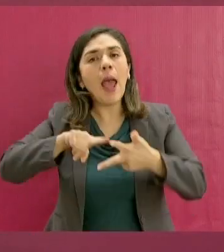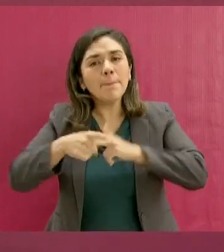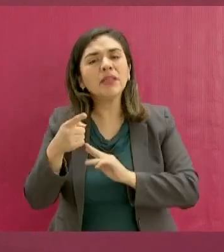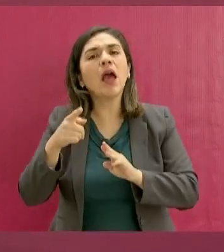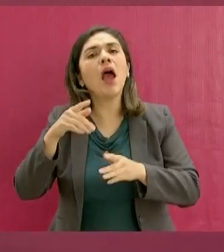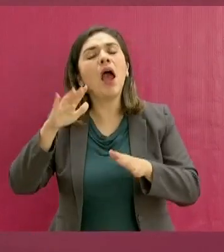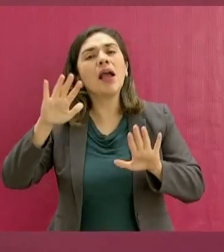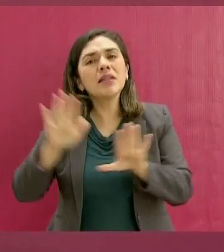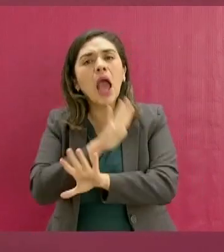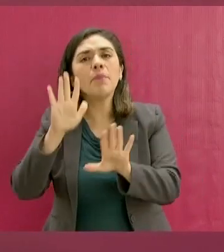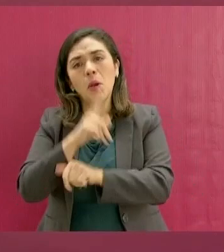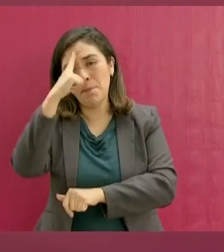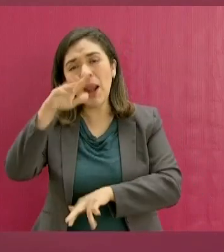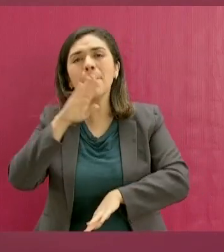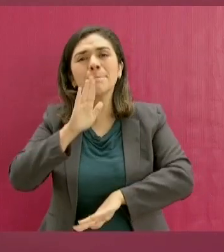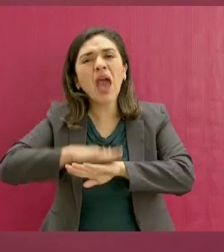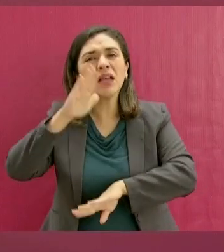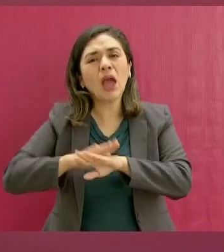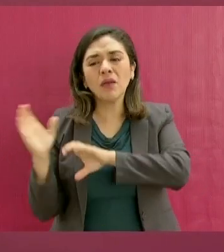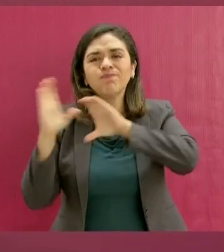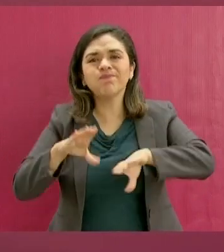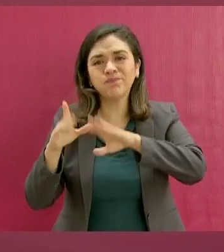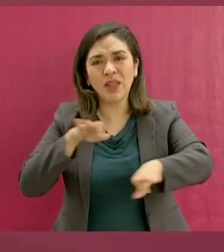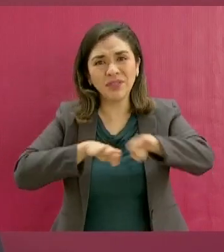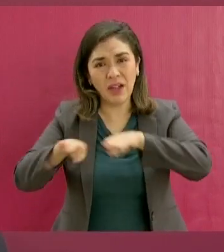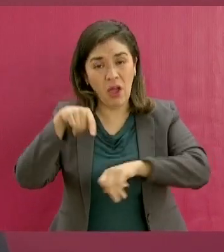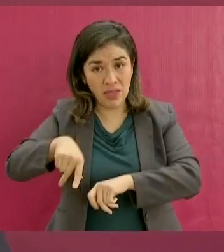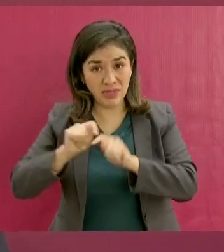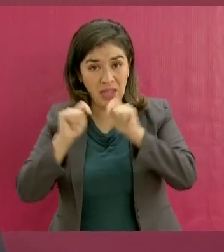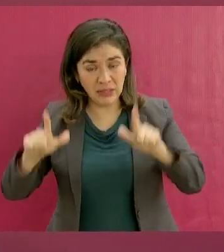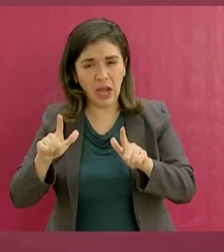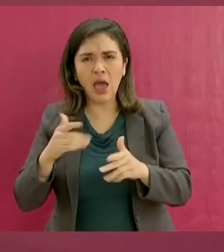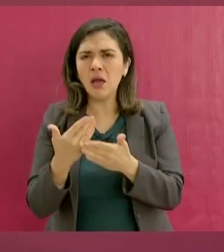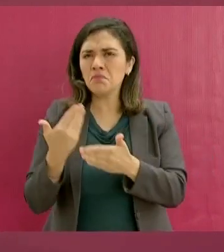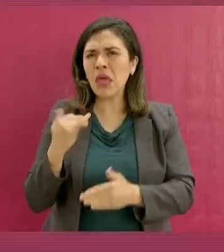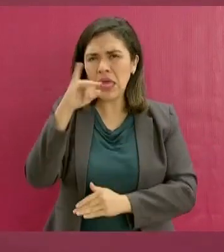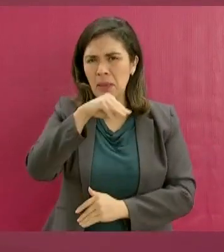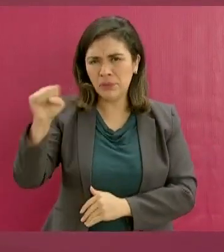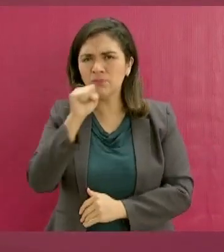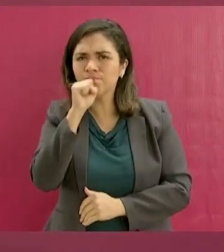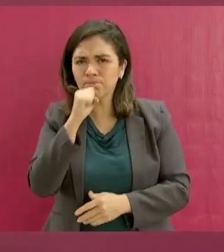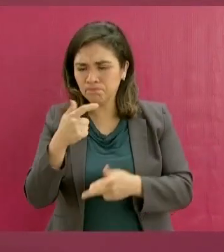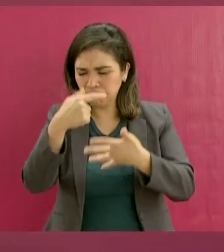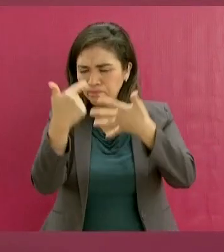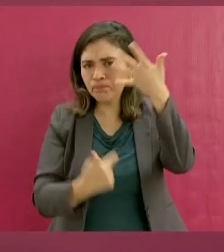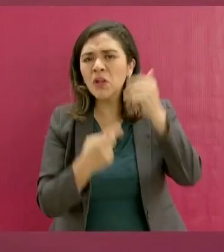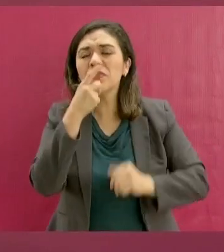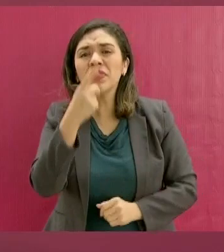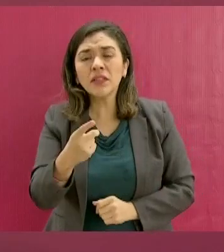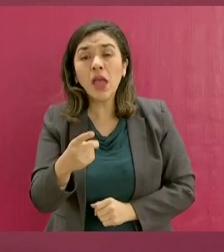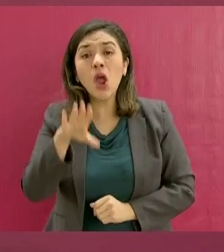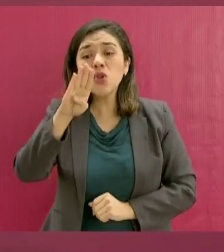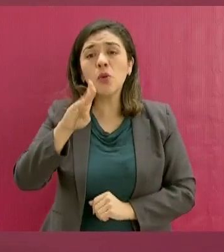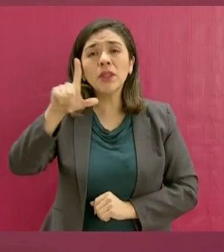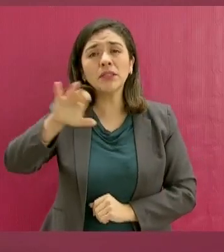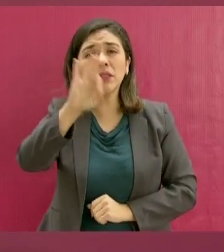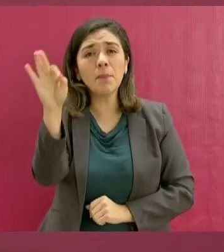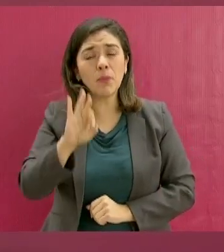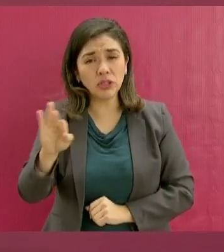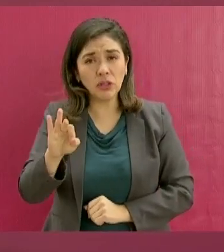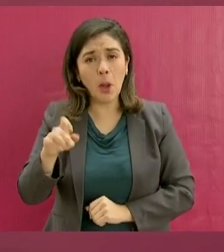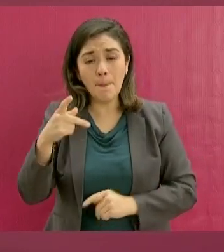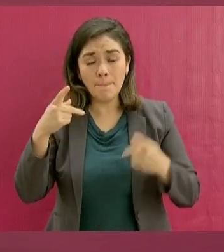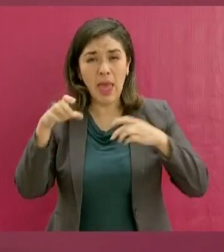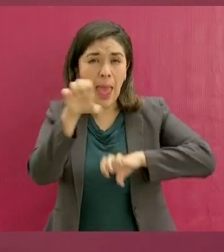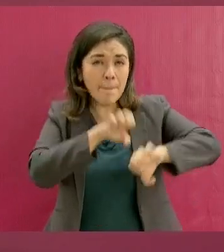empleo en Tlaxcala. Según el Corte del Seguro Social, el 97 por ciento de